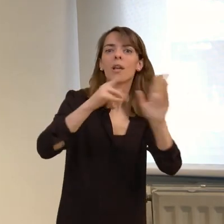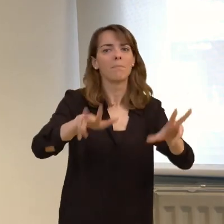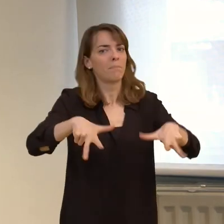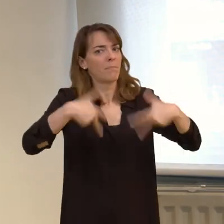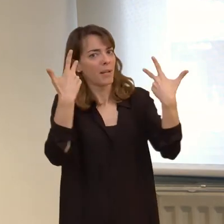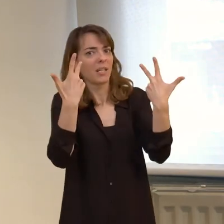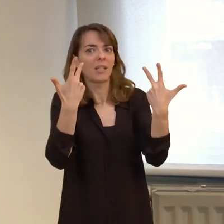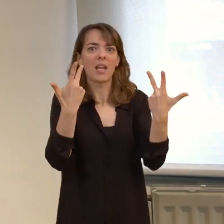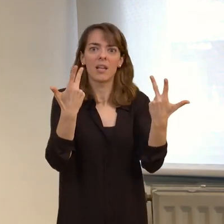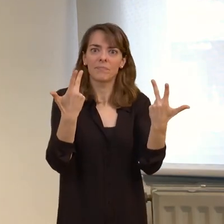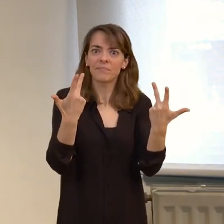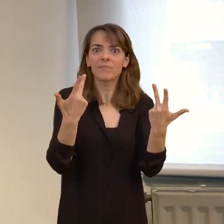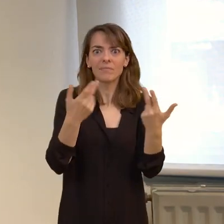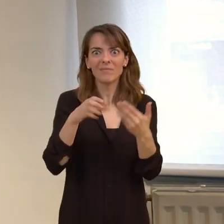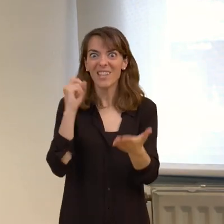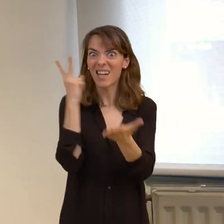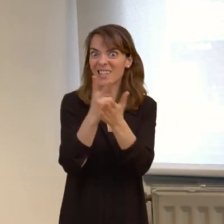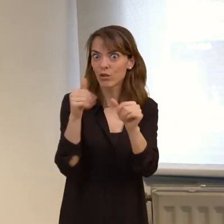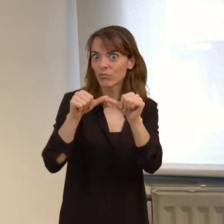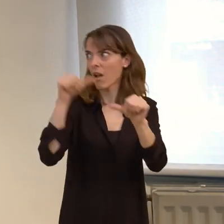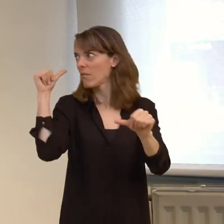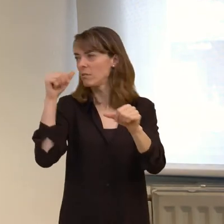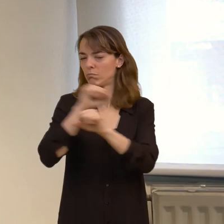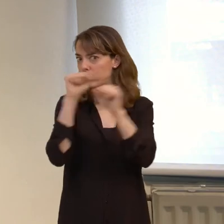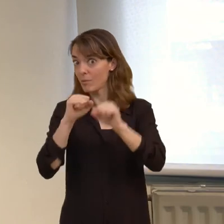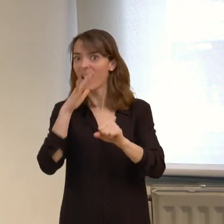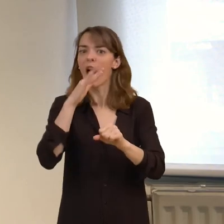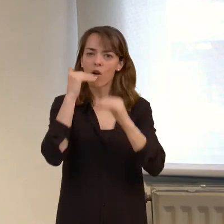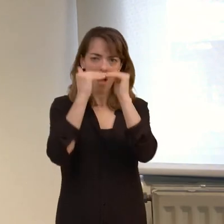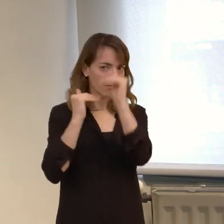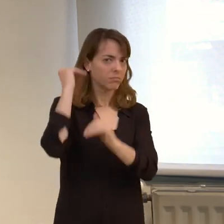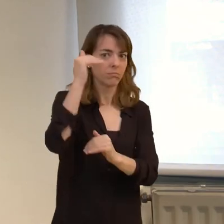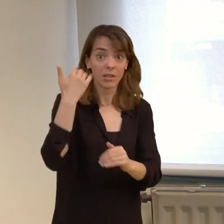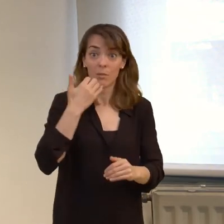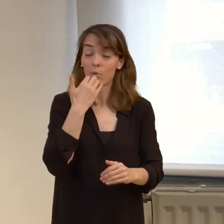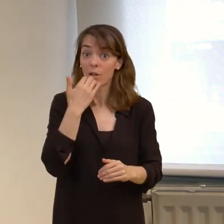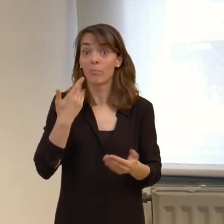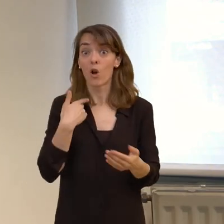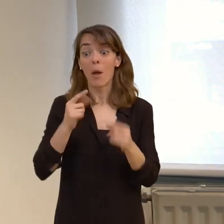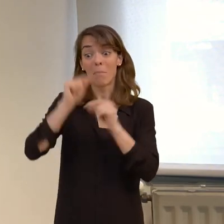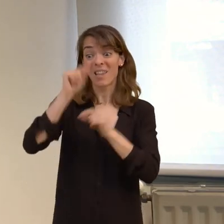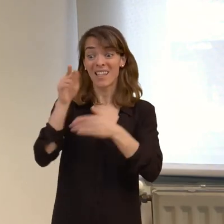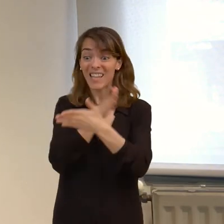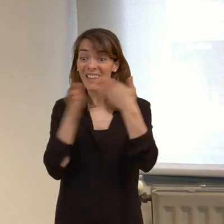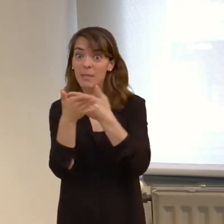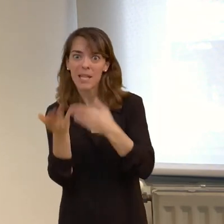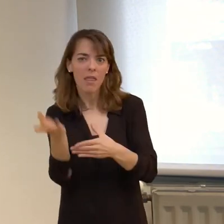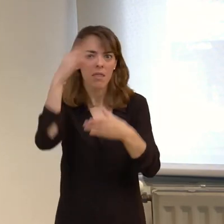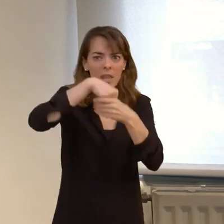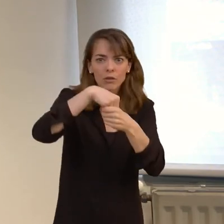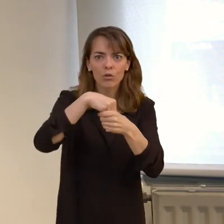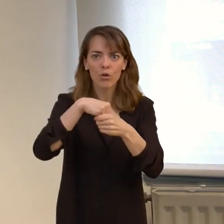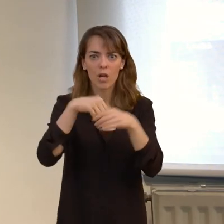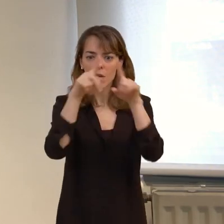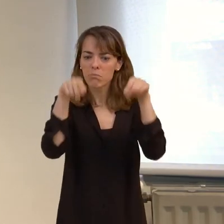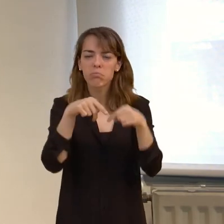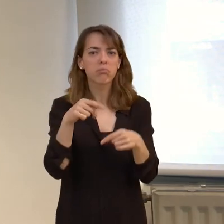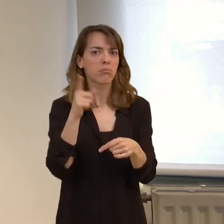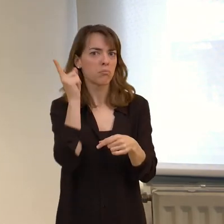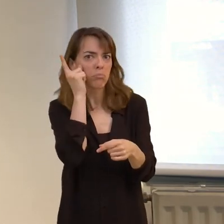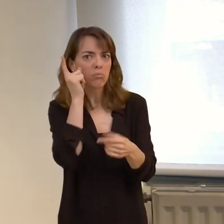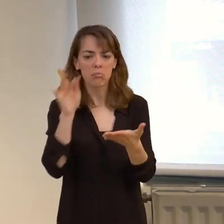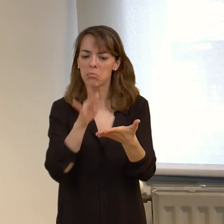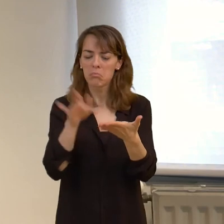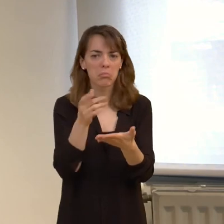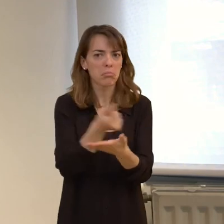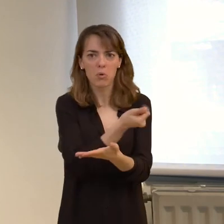nos permiten superar retos que hasta ahora eran imposibles, ¿no? Como introducir estas medidas de accesibilidad en cualquier soporte, en cualquier dama de